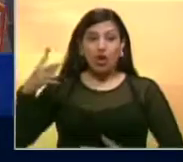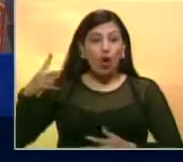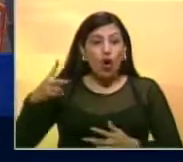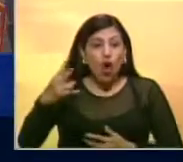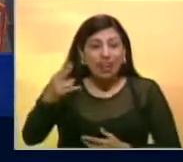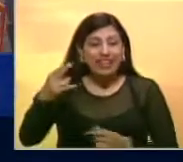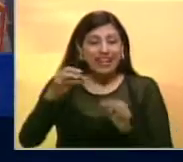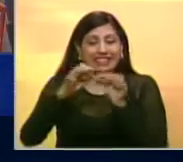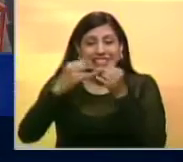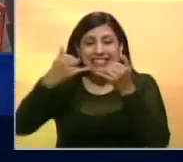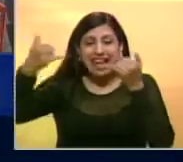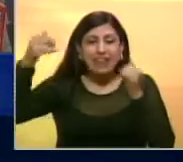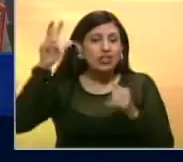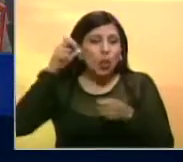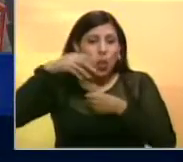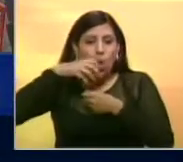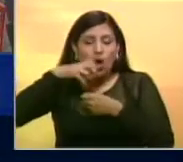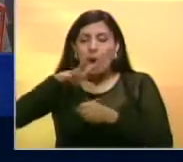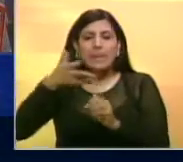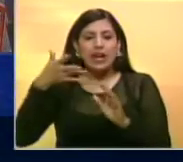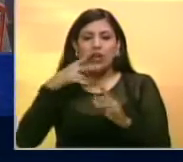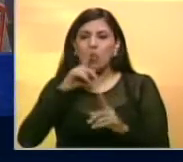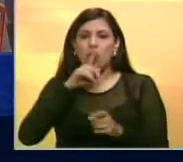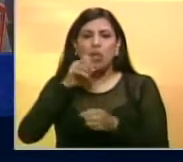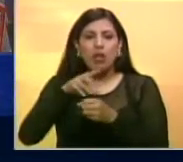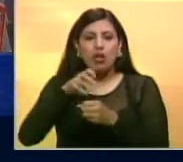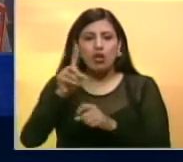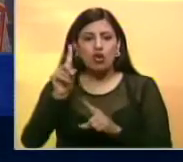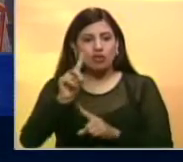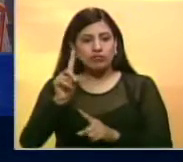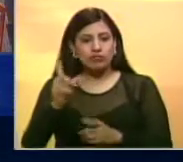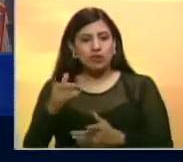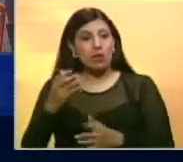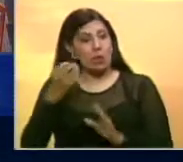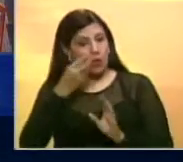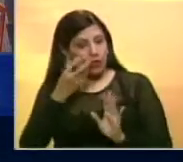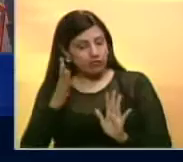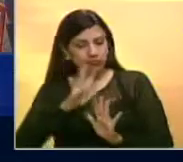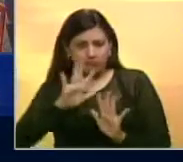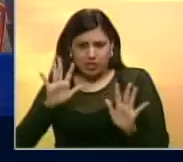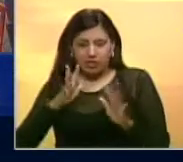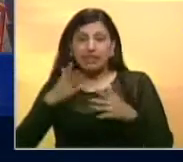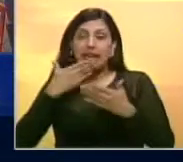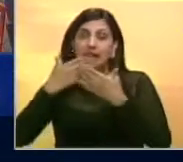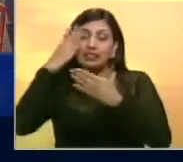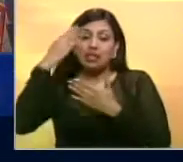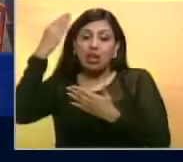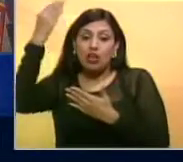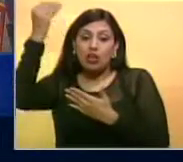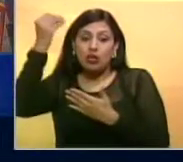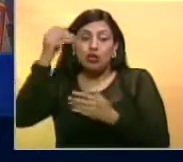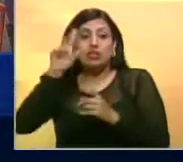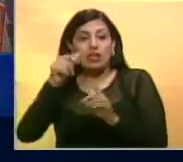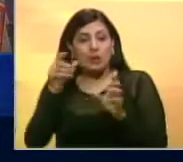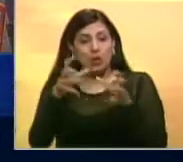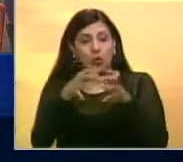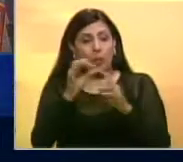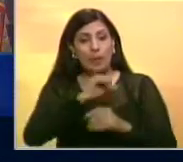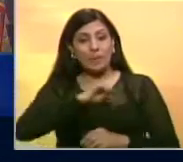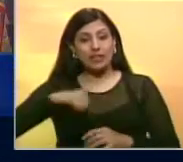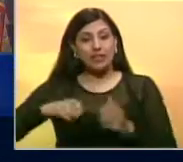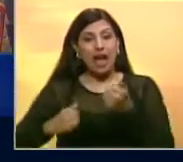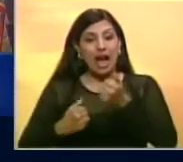Cortaron los cables de sonido del hemiciclo para que no tuviéramos sonido en el día de la instalación. Bueno, ya afortunadamente, con ayuda de un personal